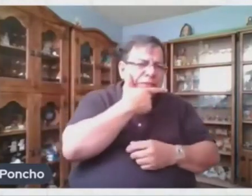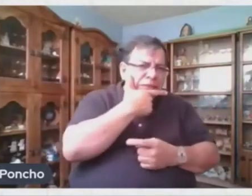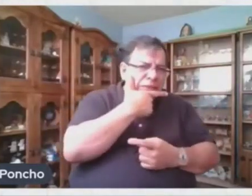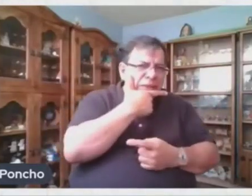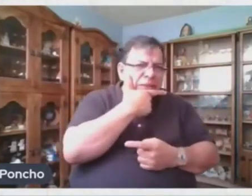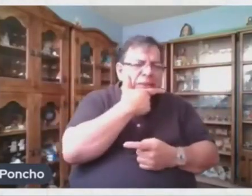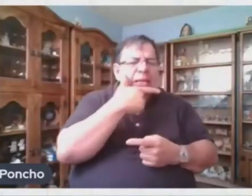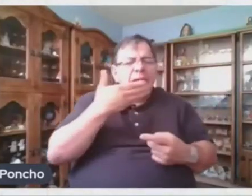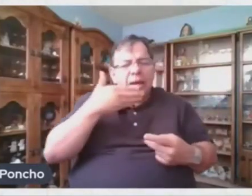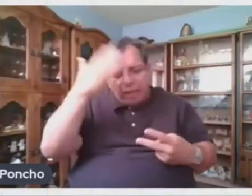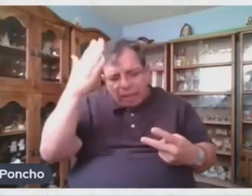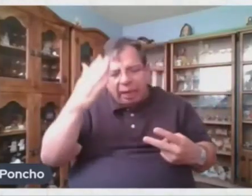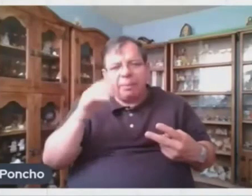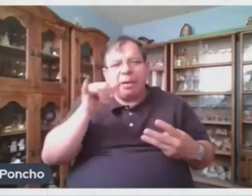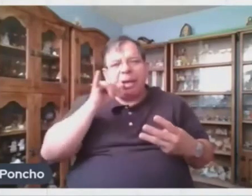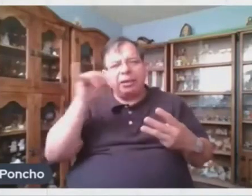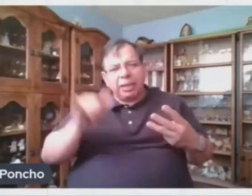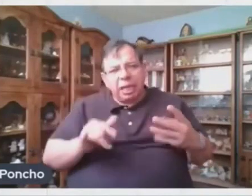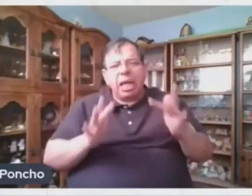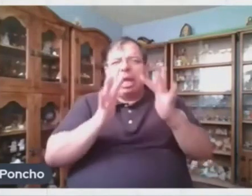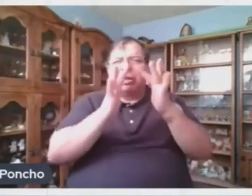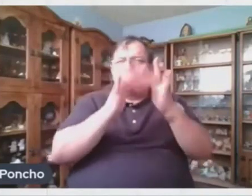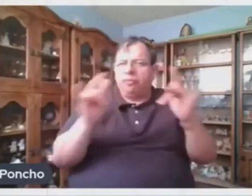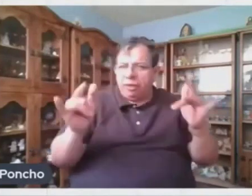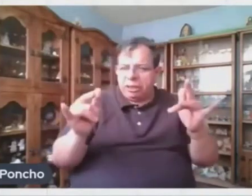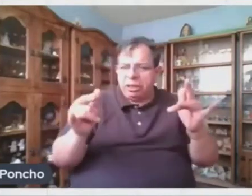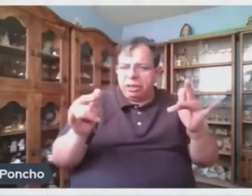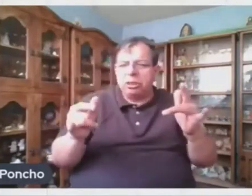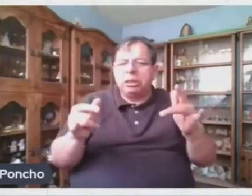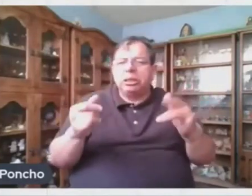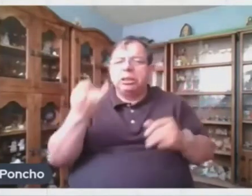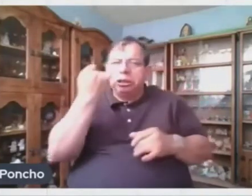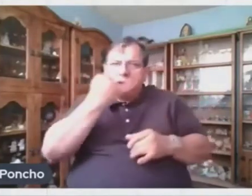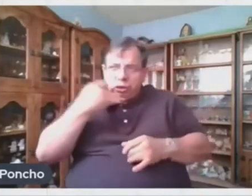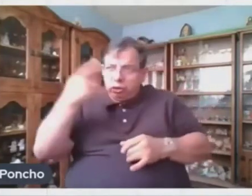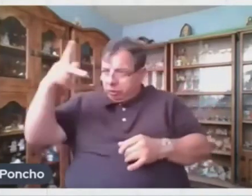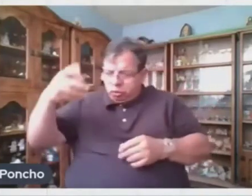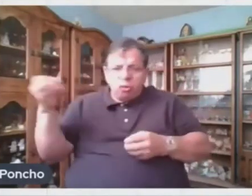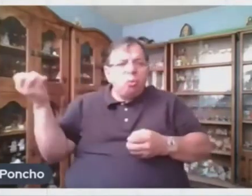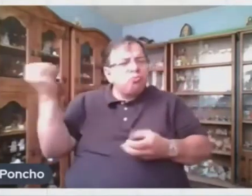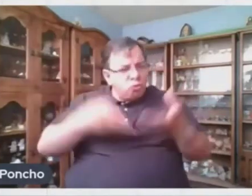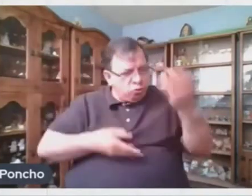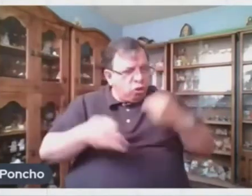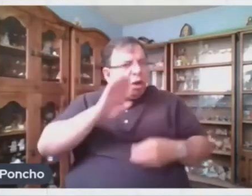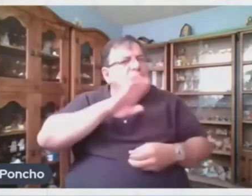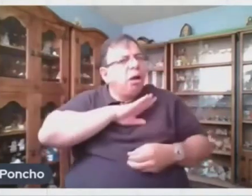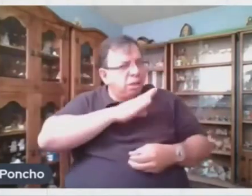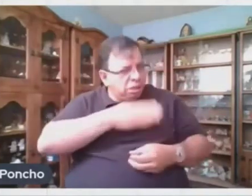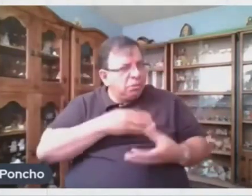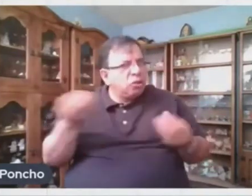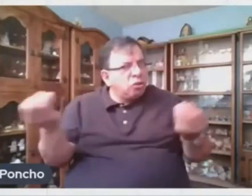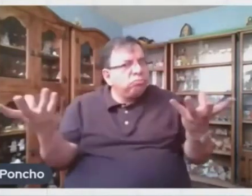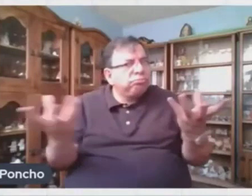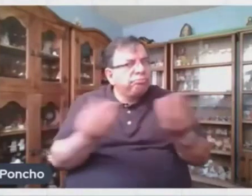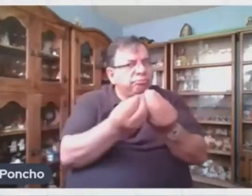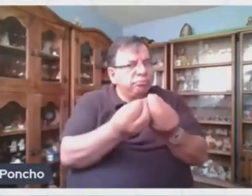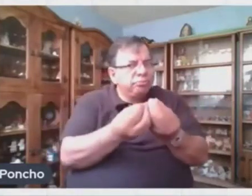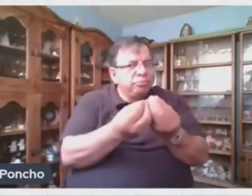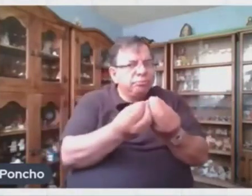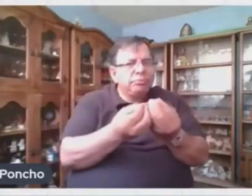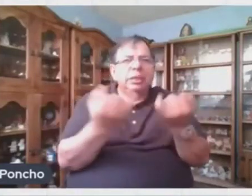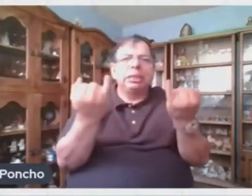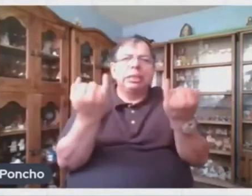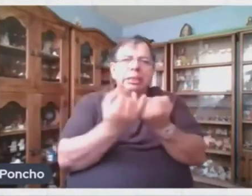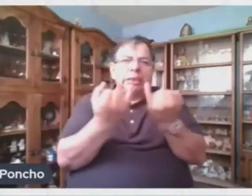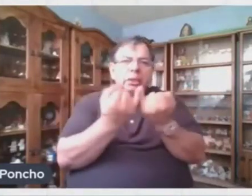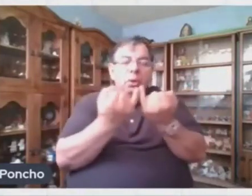árabe El italiano El francés Han aportado palabras Que ahora enriquecen nuestro idioma Lo mismo ocurre